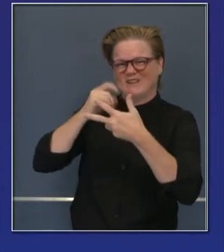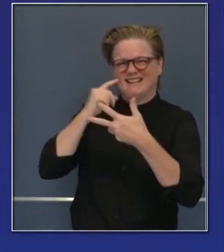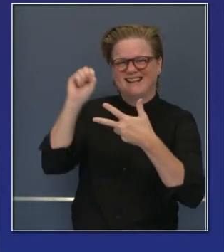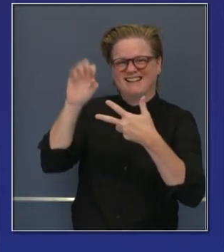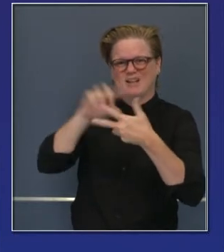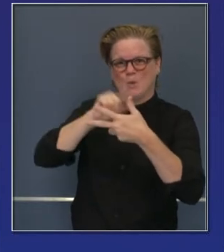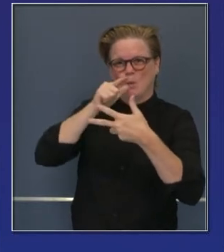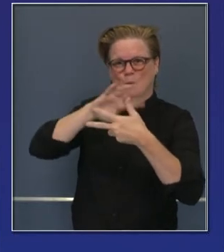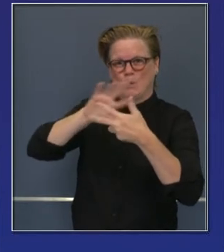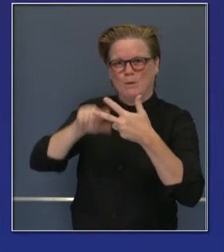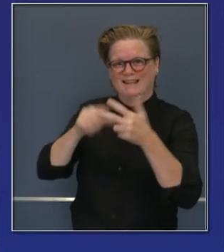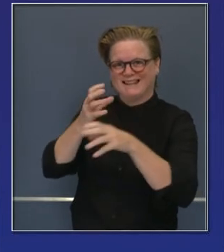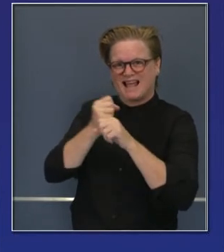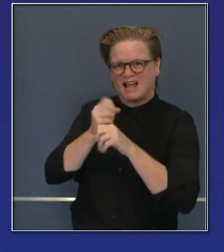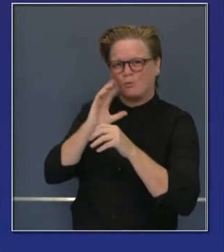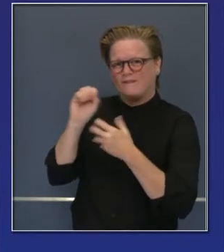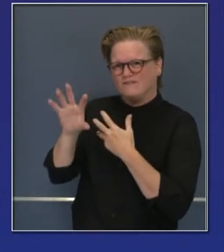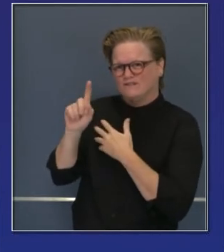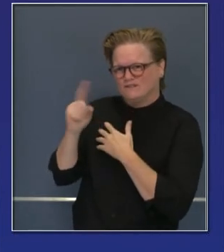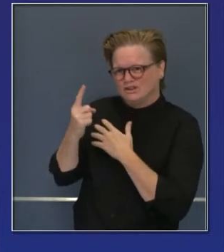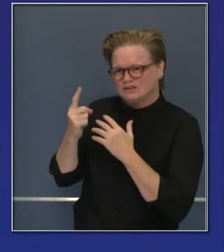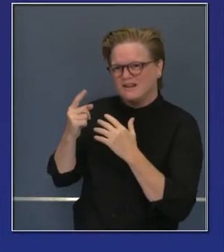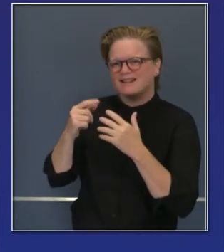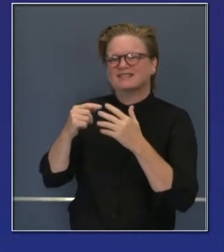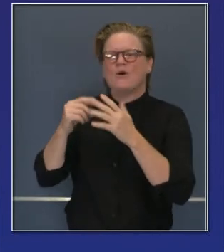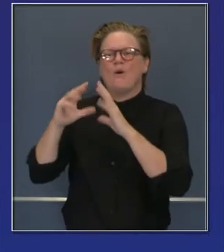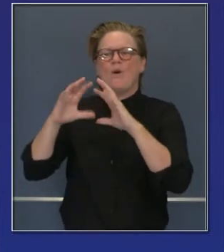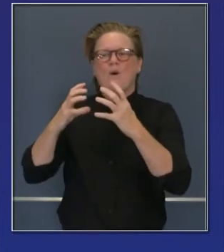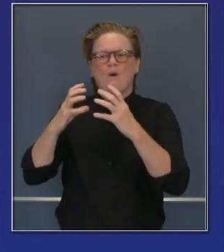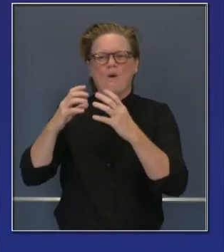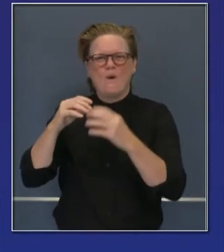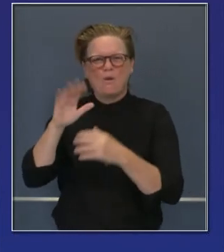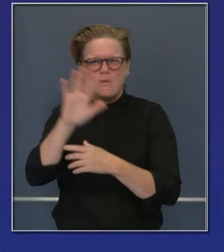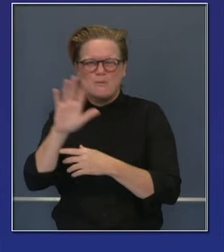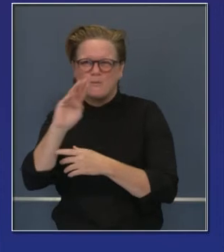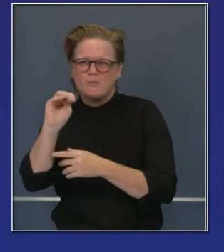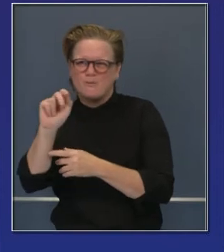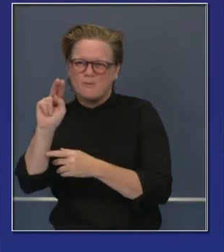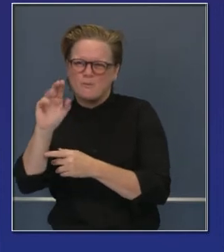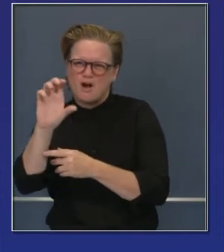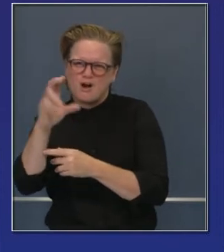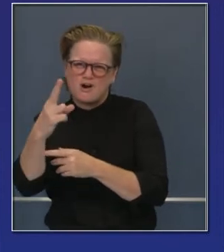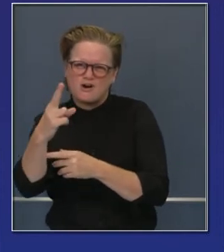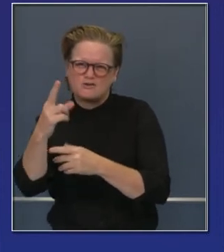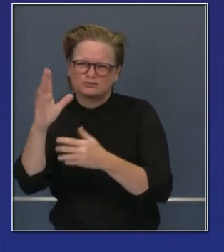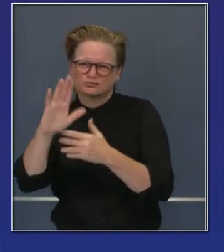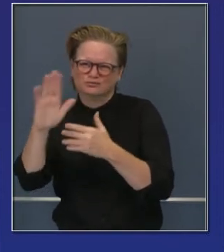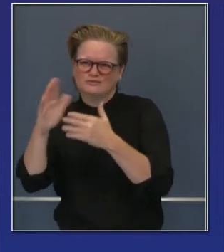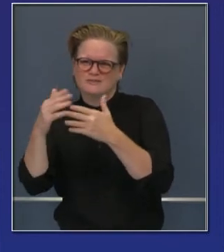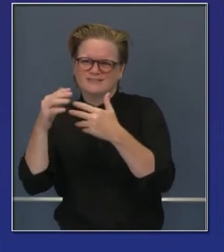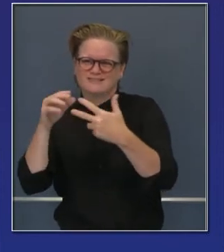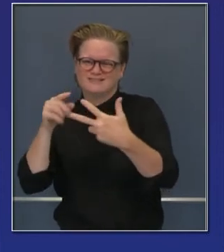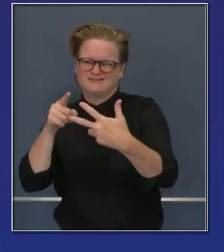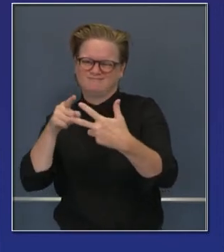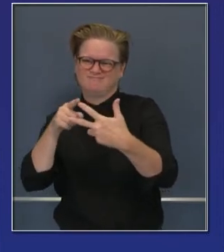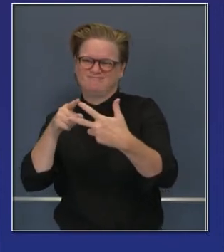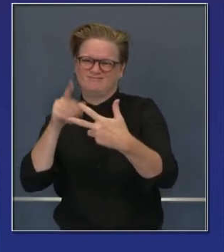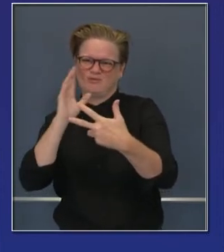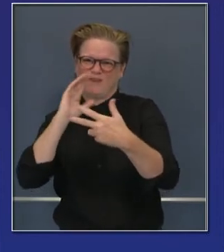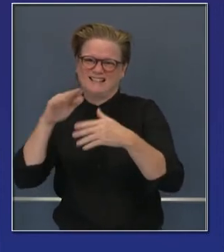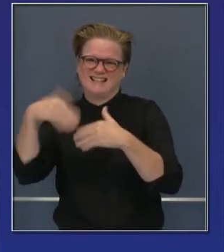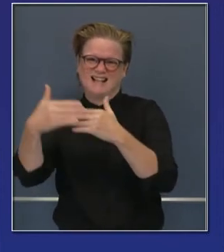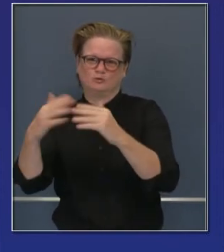a otras partes de la comunidad, con una menor prioridad que los primeros